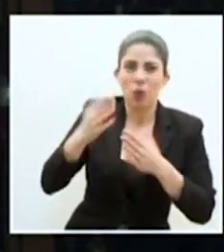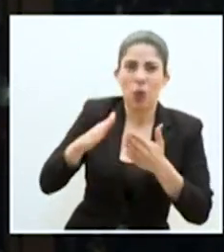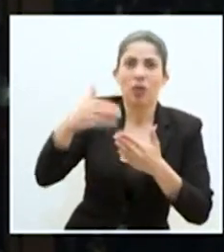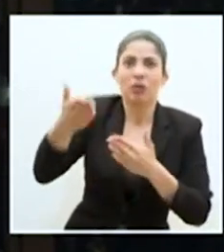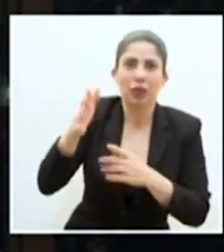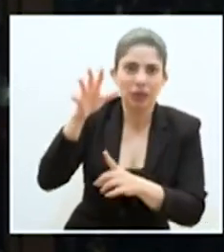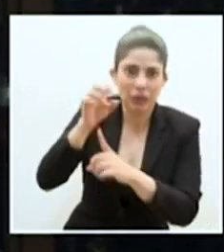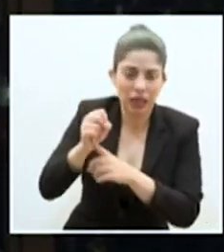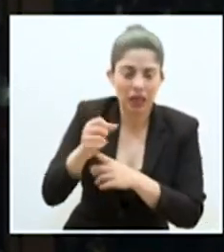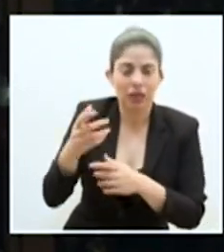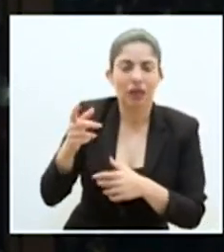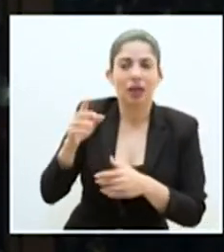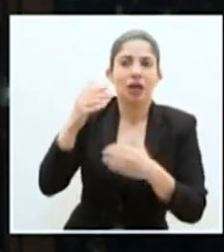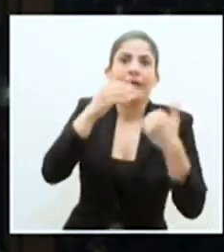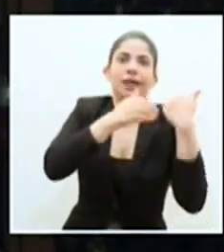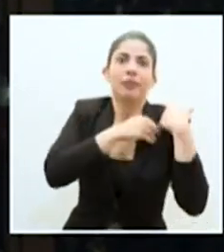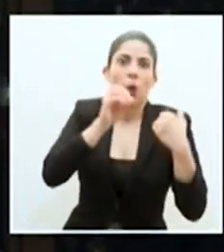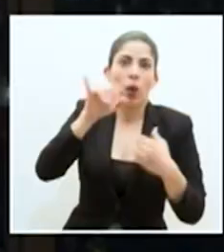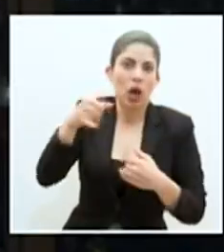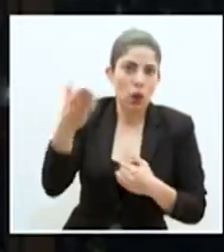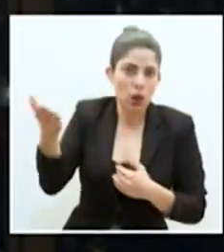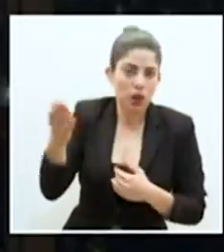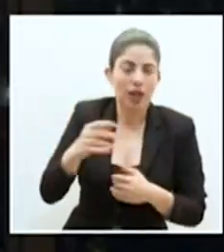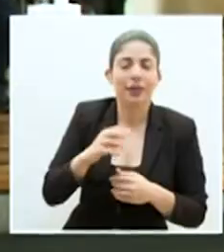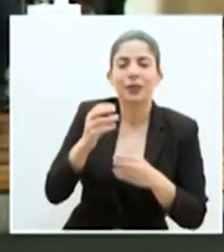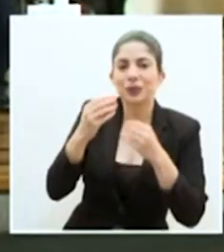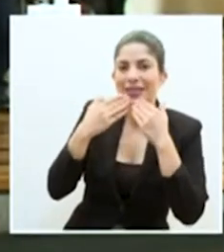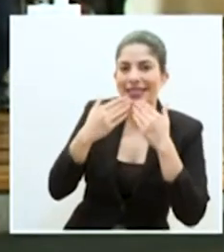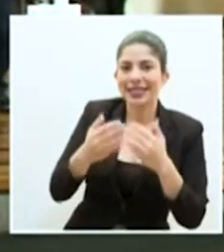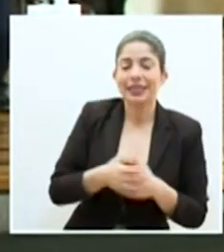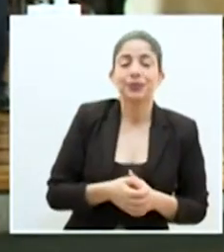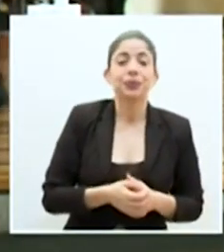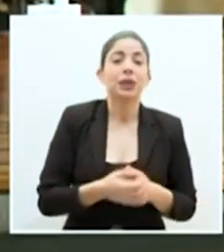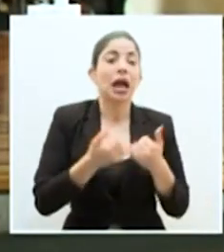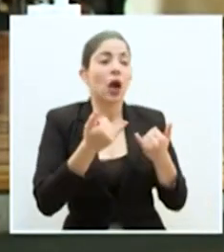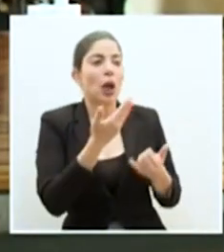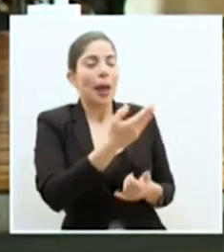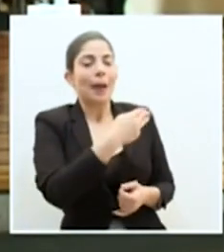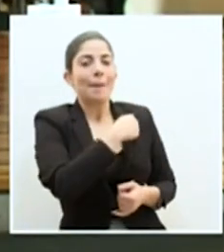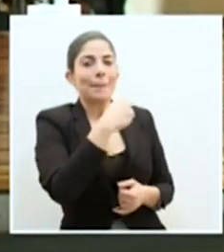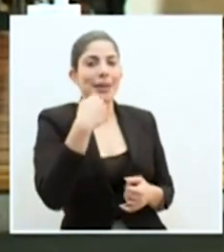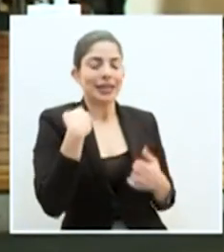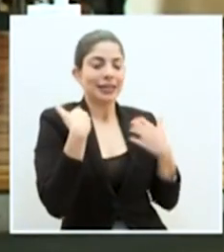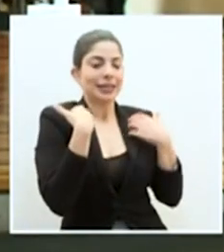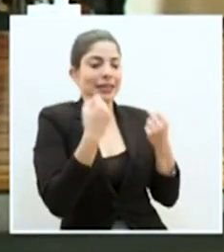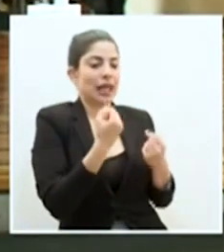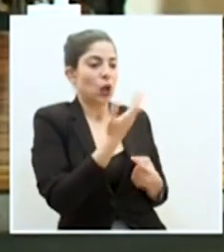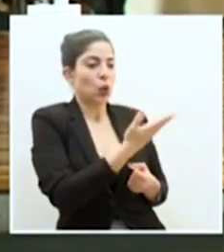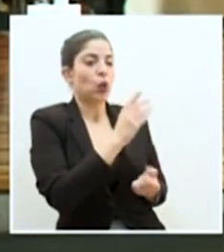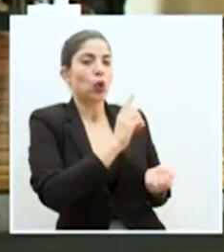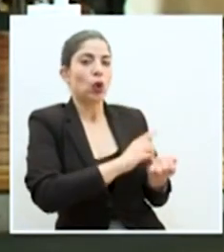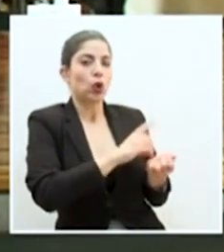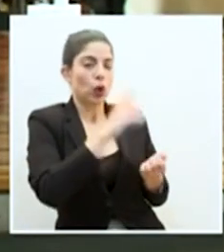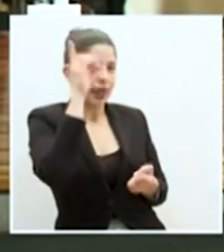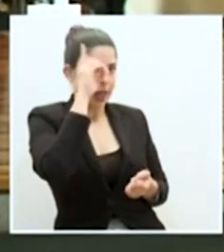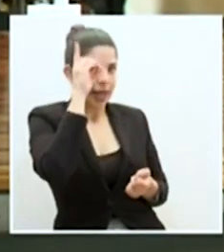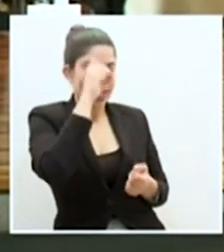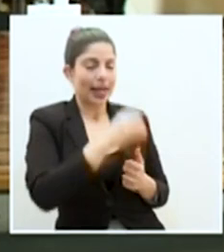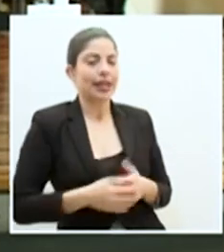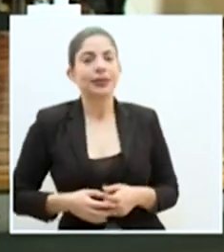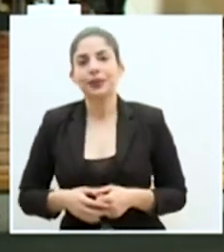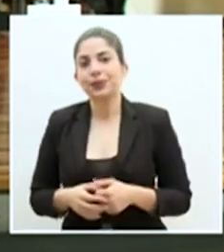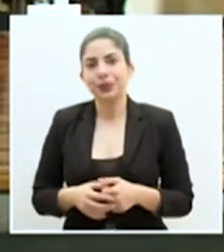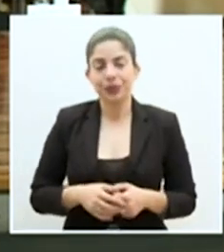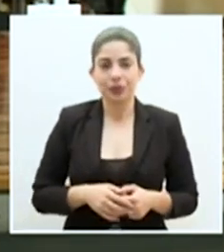y que está a cargo del OIJ. Muchísimas gracias. Escuchamos al ministro de Salud, el doctor Daniel Salas.